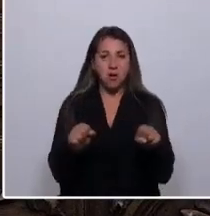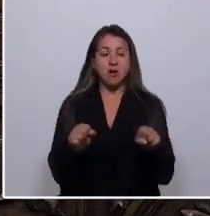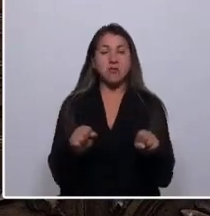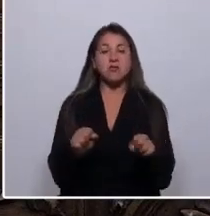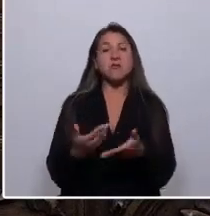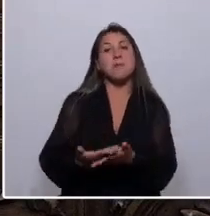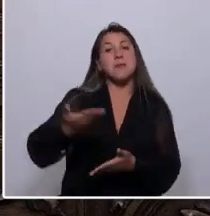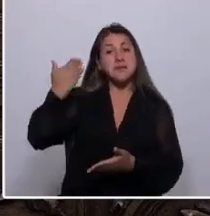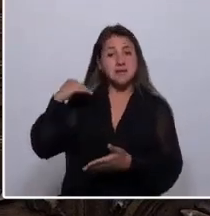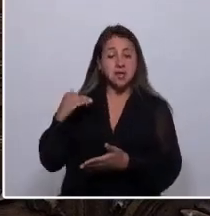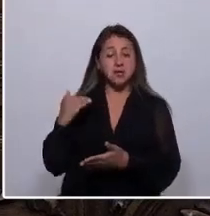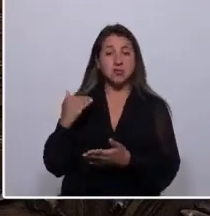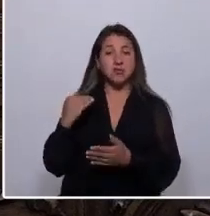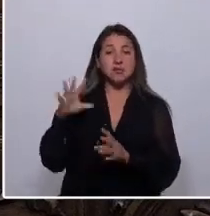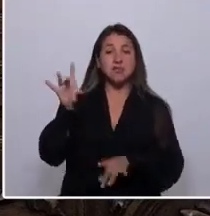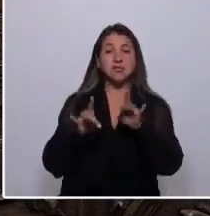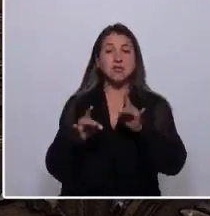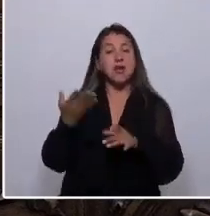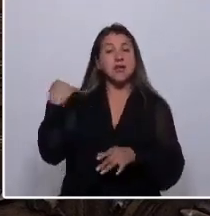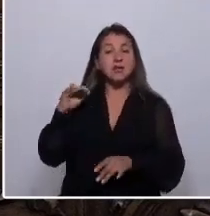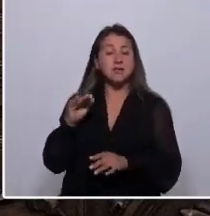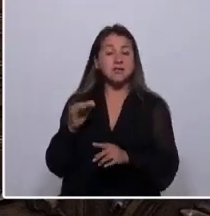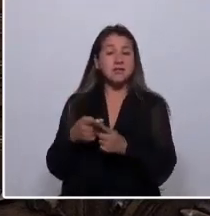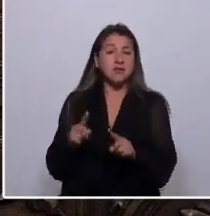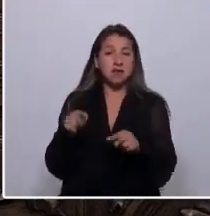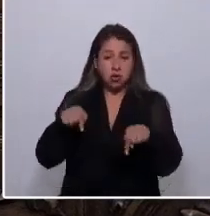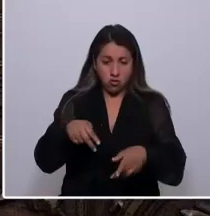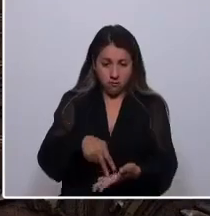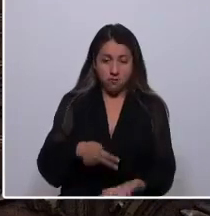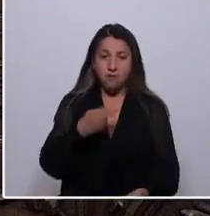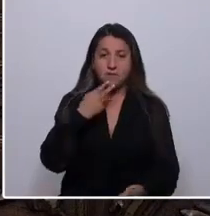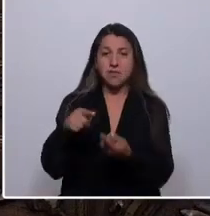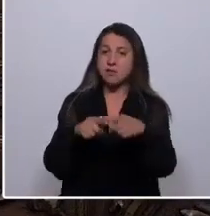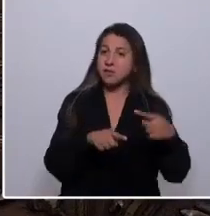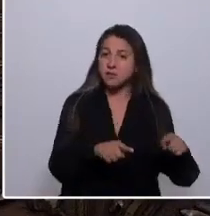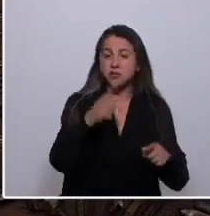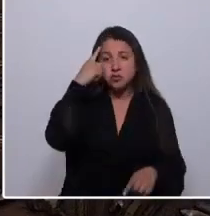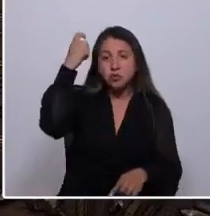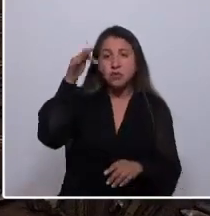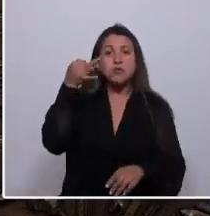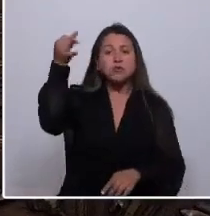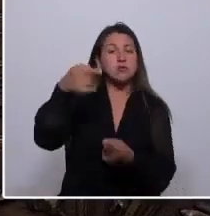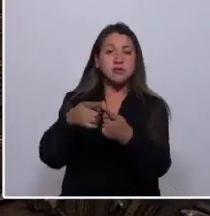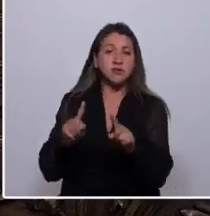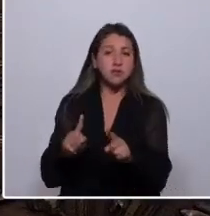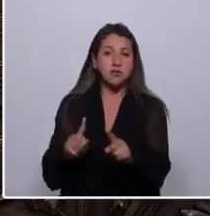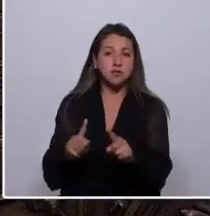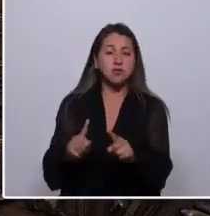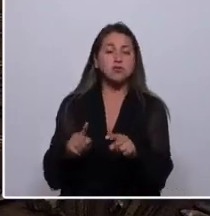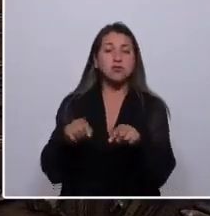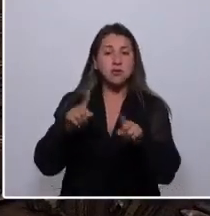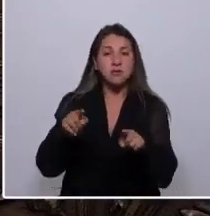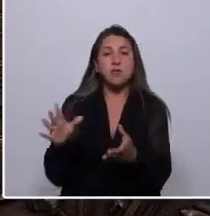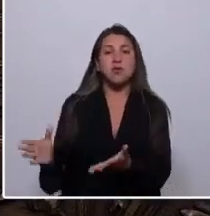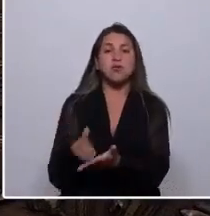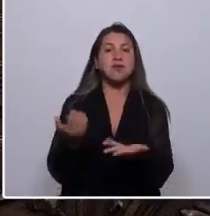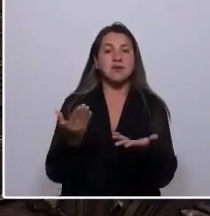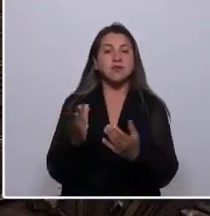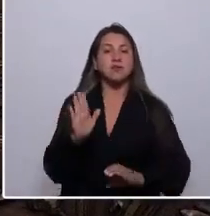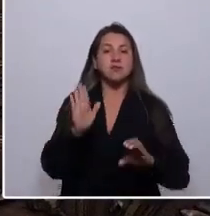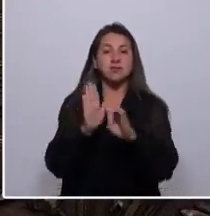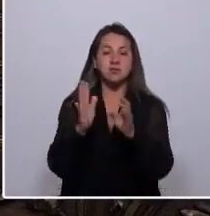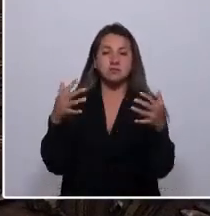del pasado muy diferentes, de ideas sobre el presente diversas y de sueños de futuro distintos, lograr una constitución